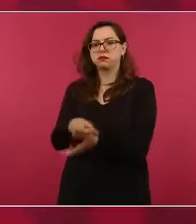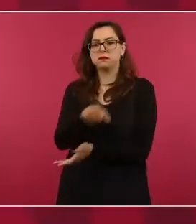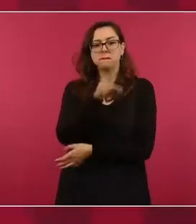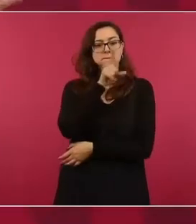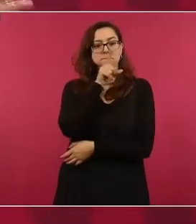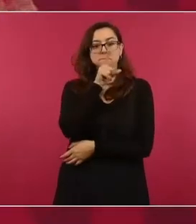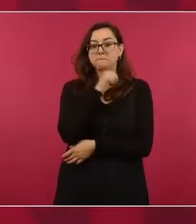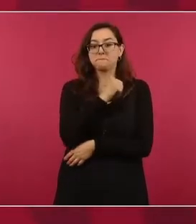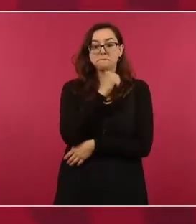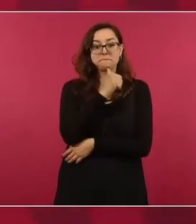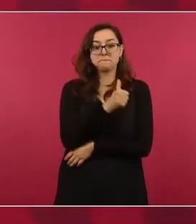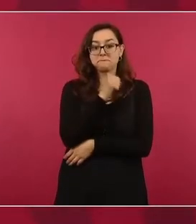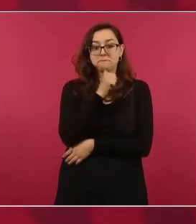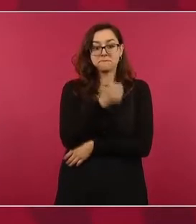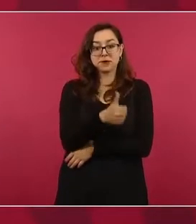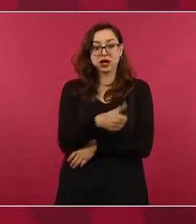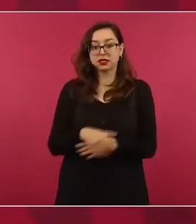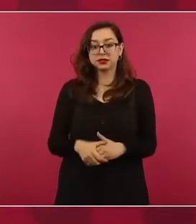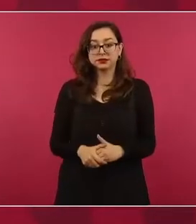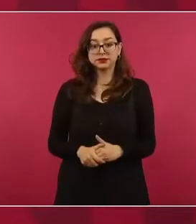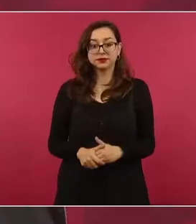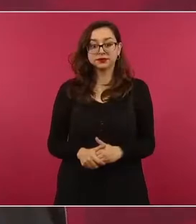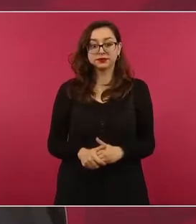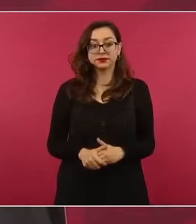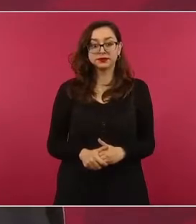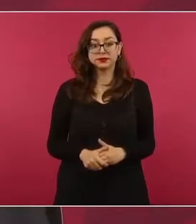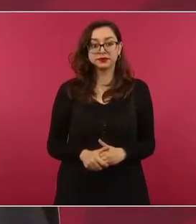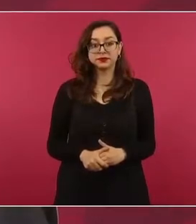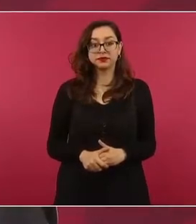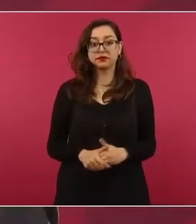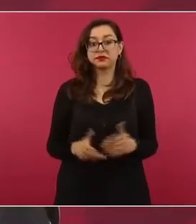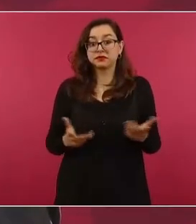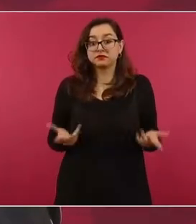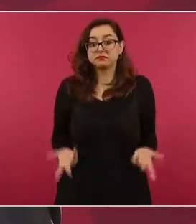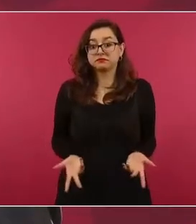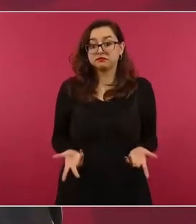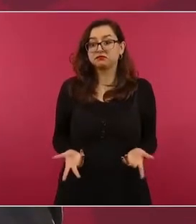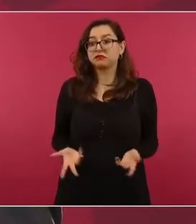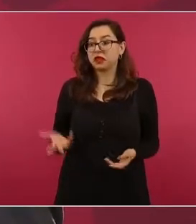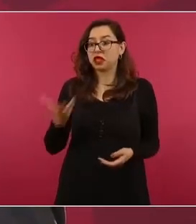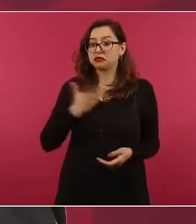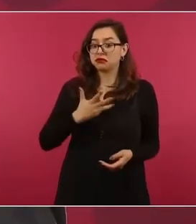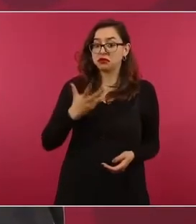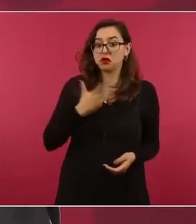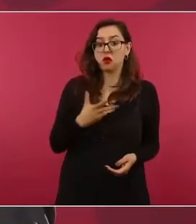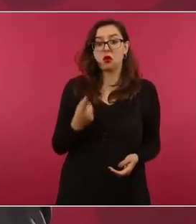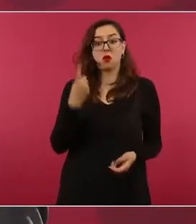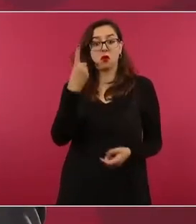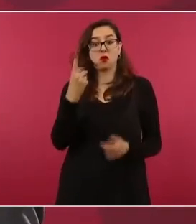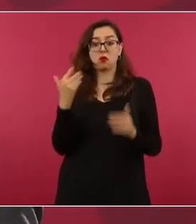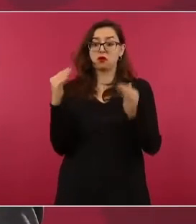que tengo es lo que heredé de mi familia en Palenque,